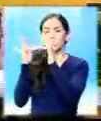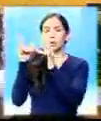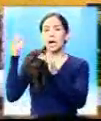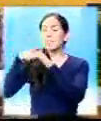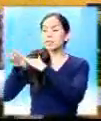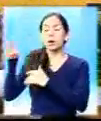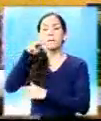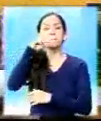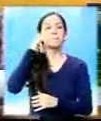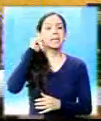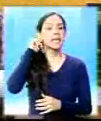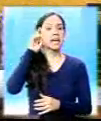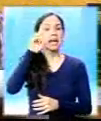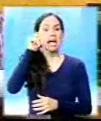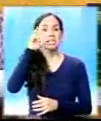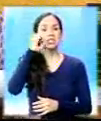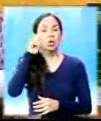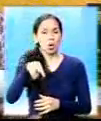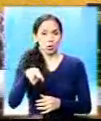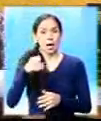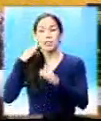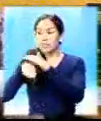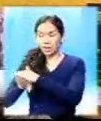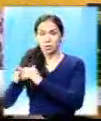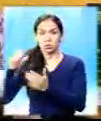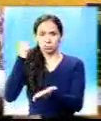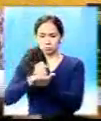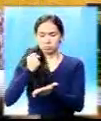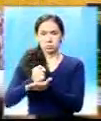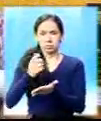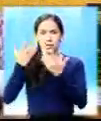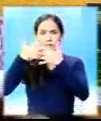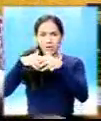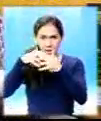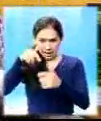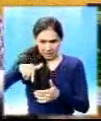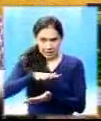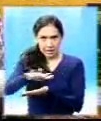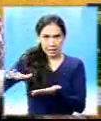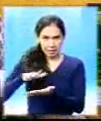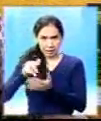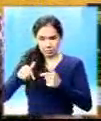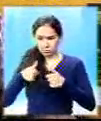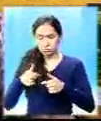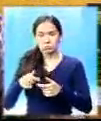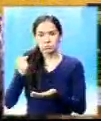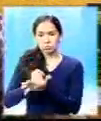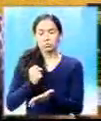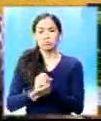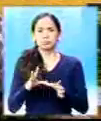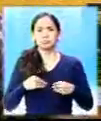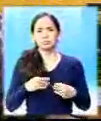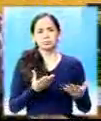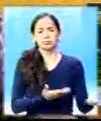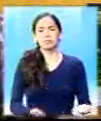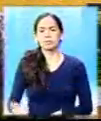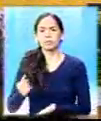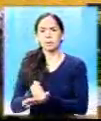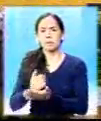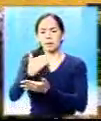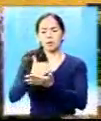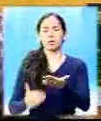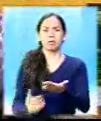migración donde se extendían los pasaportes, o sea en la empresa La Luz, que tenía información referente